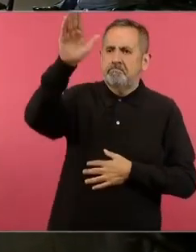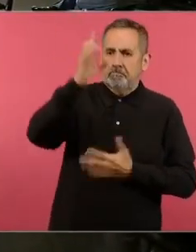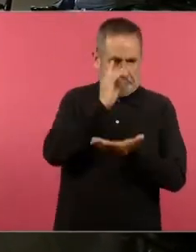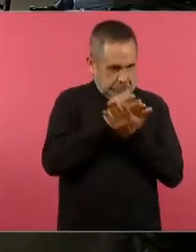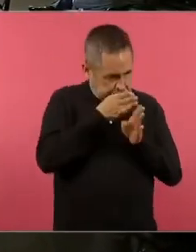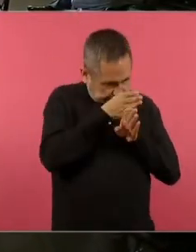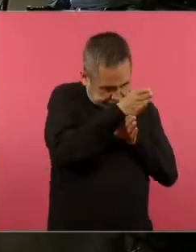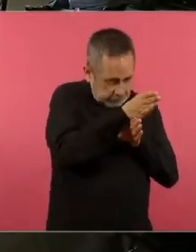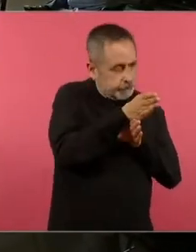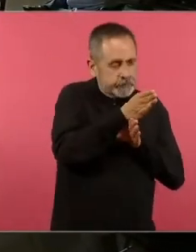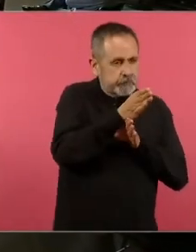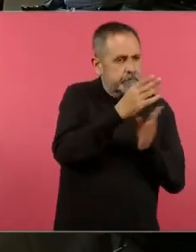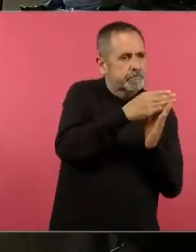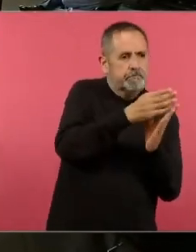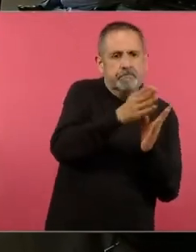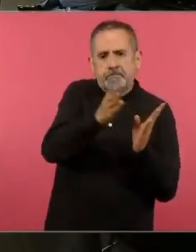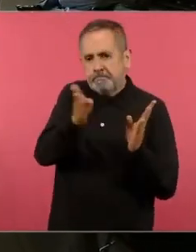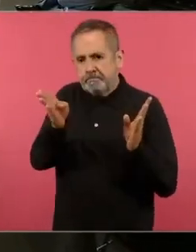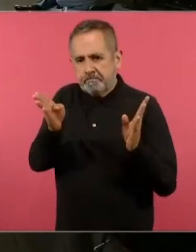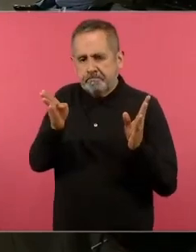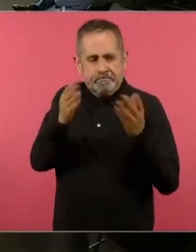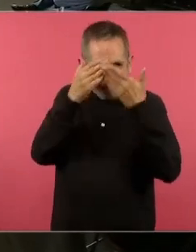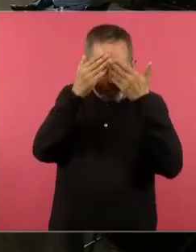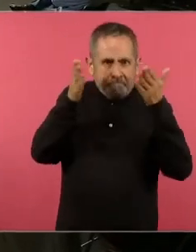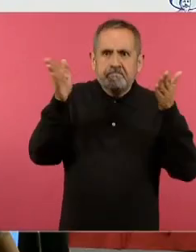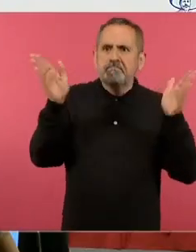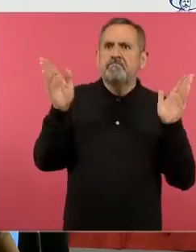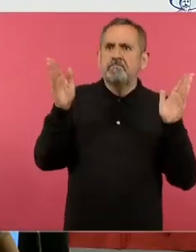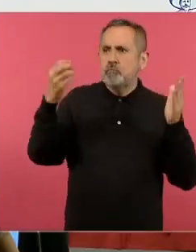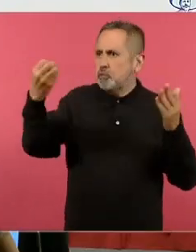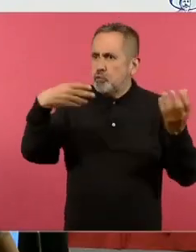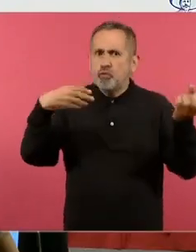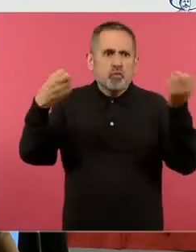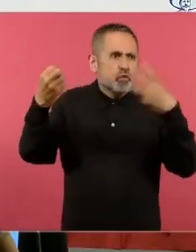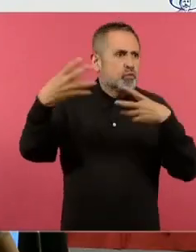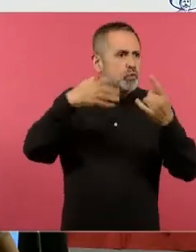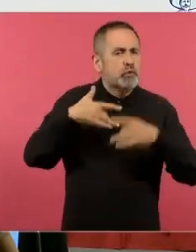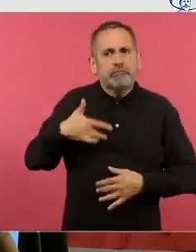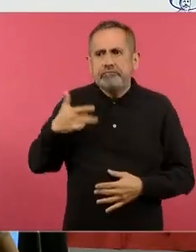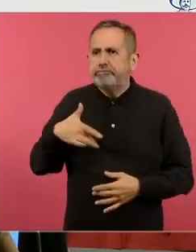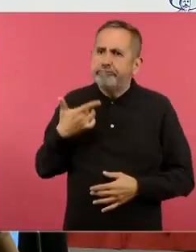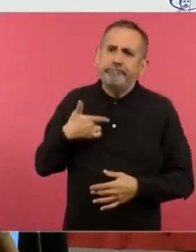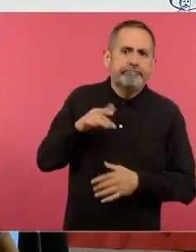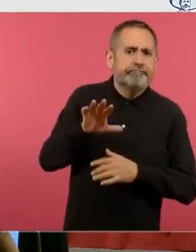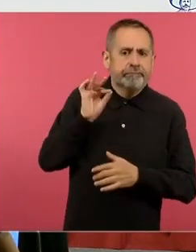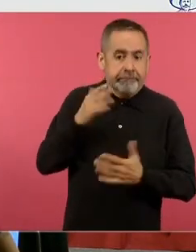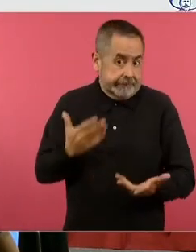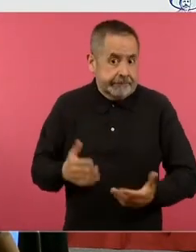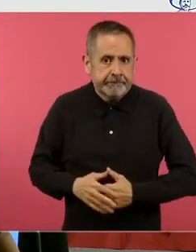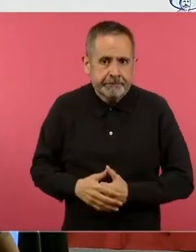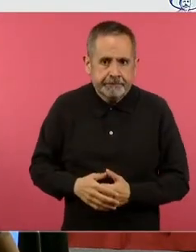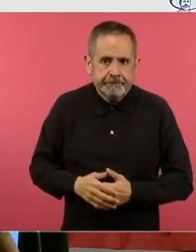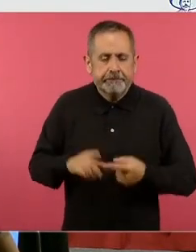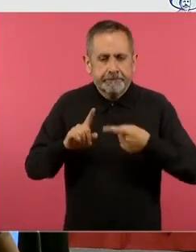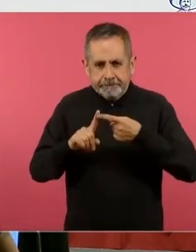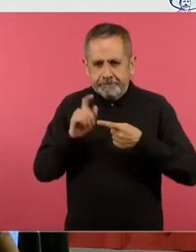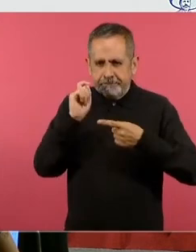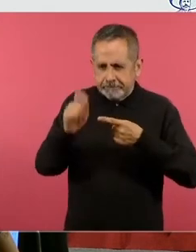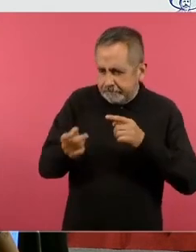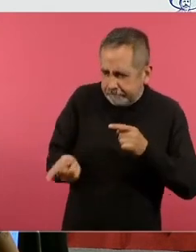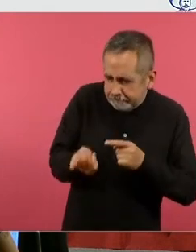la siguiente por favor este bueno ya dijeron las fases y momentos es indagar